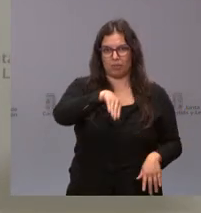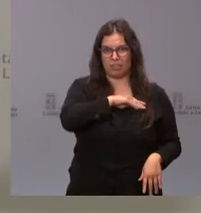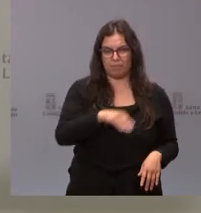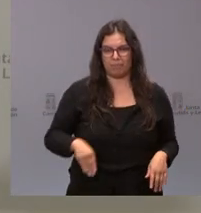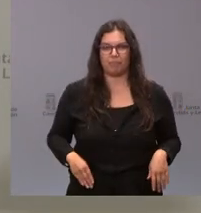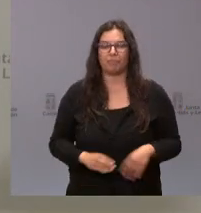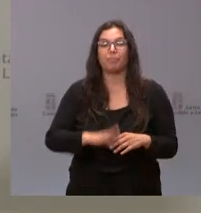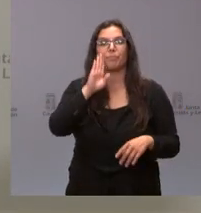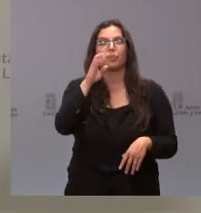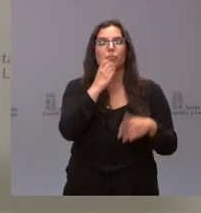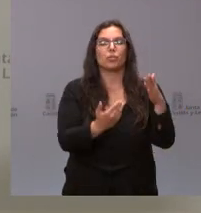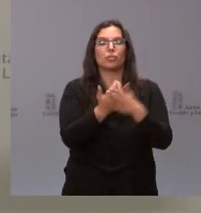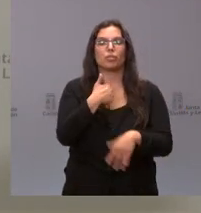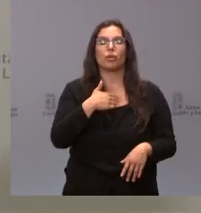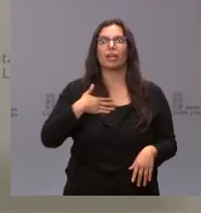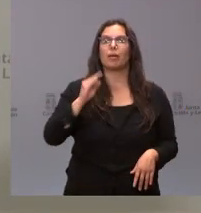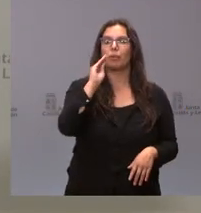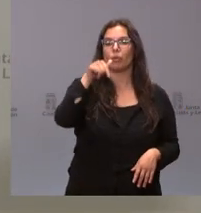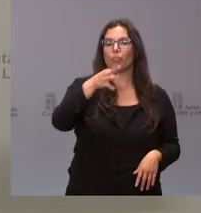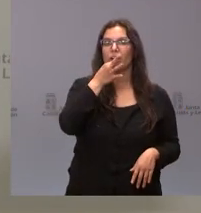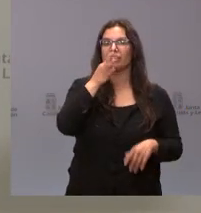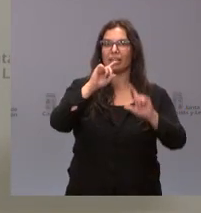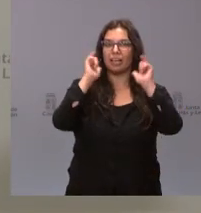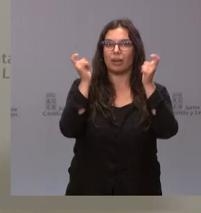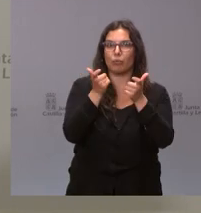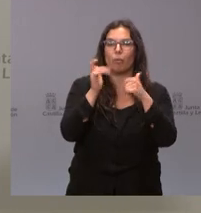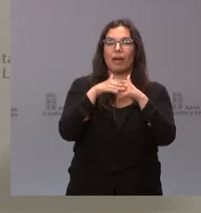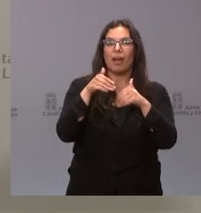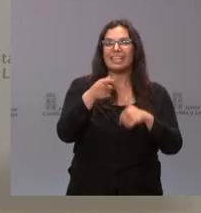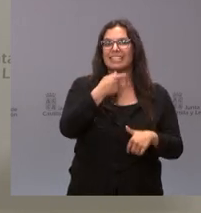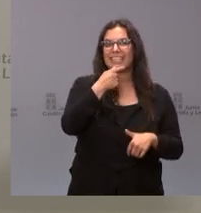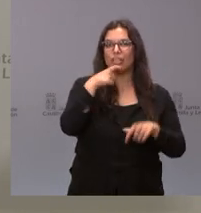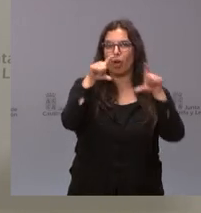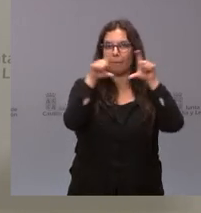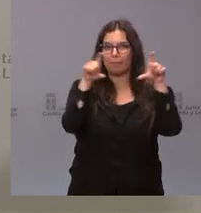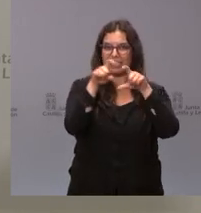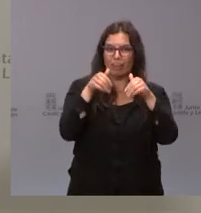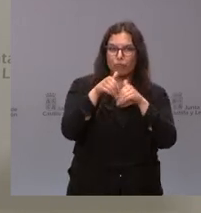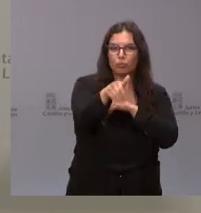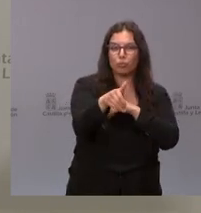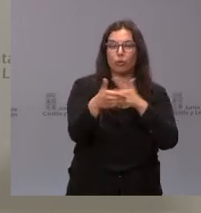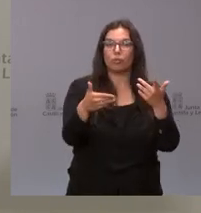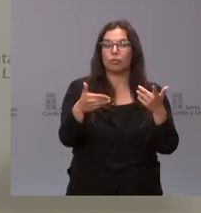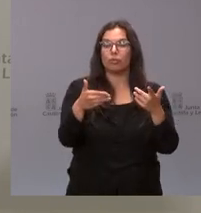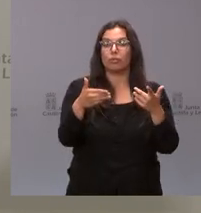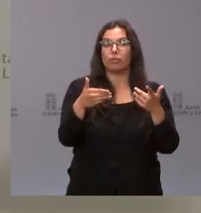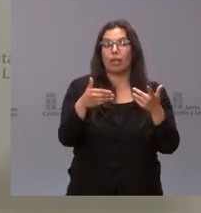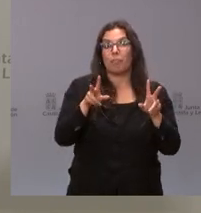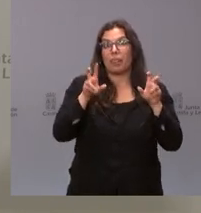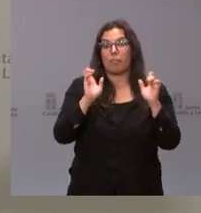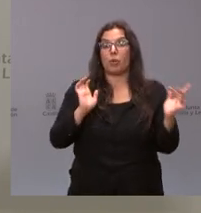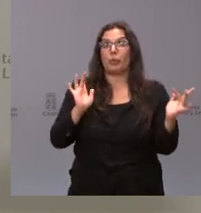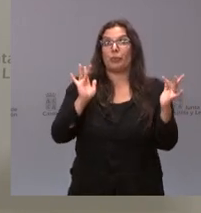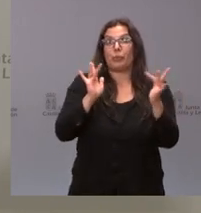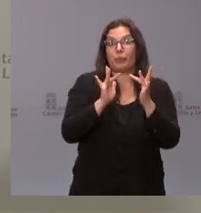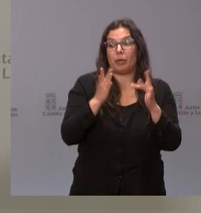días. Yo quería preguntarle por la reunión esta tarde sobre el futuro de Siro. Quería saber qué espera la Junta de ese encuentro después de este aparente acercamiento que ha habido en las